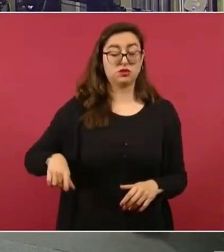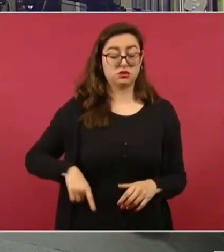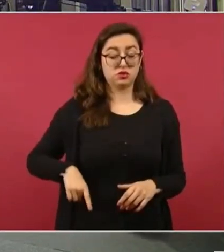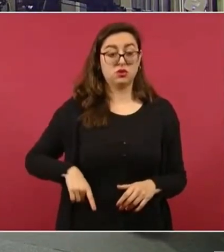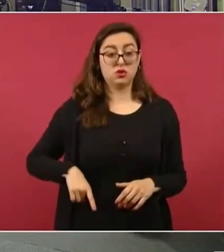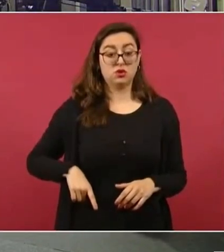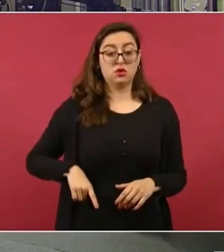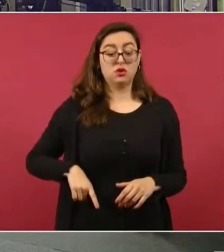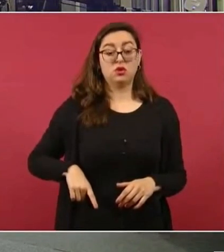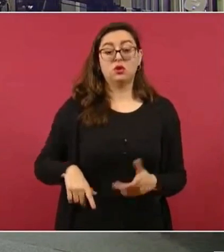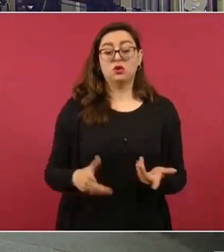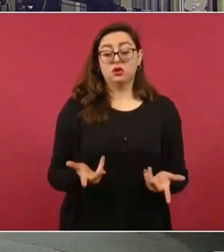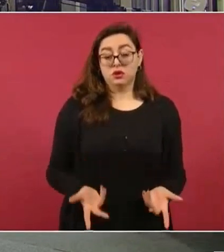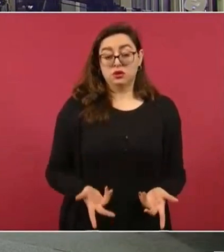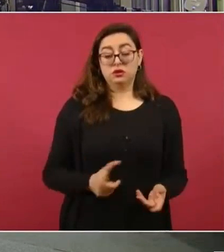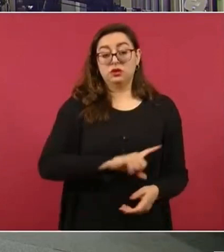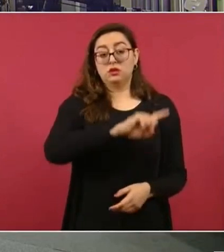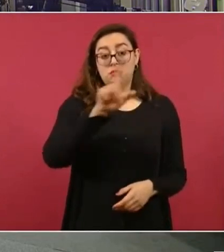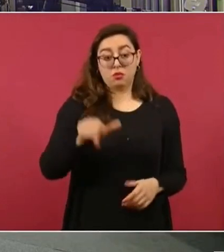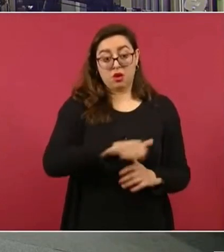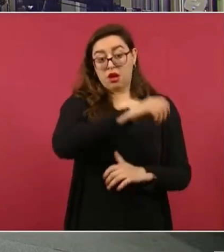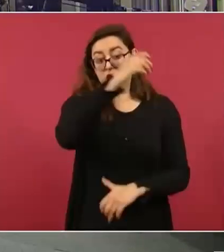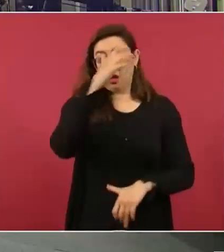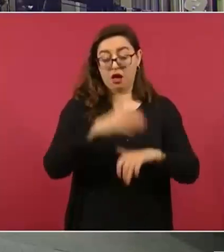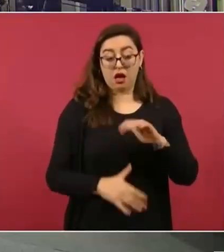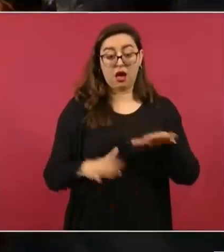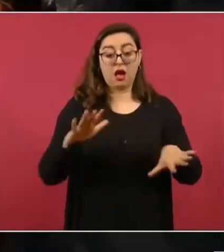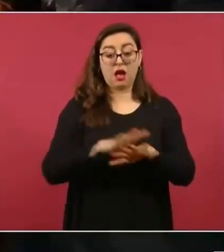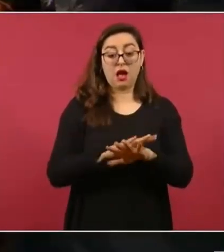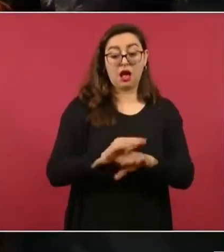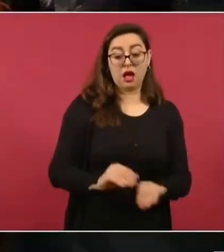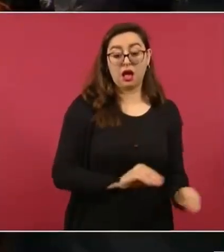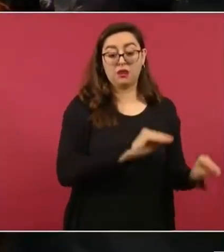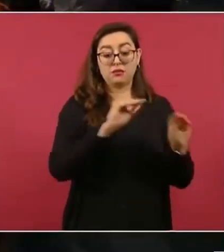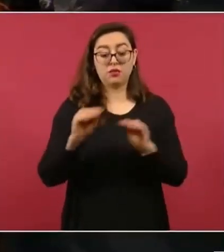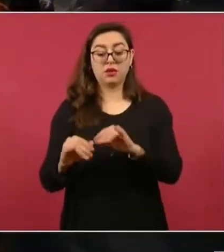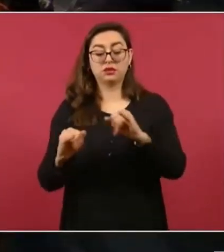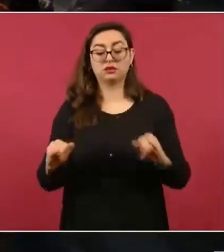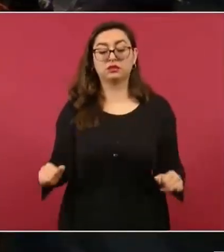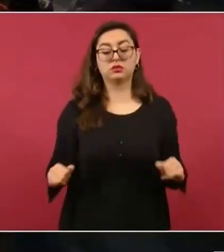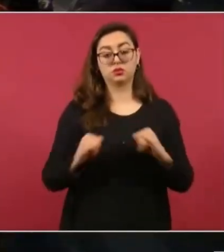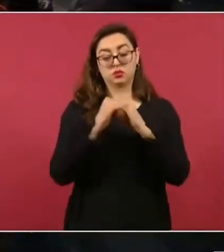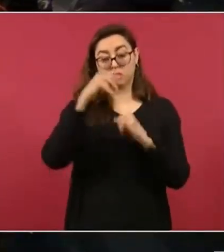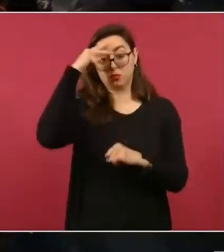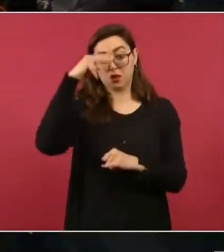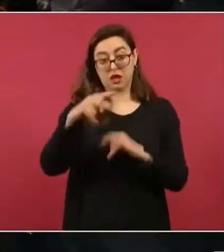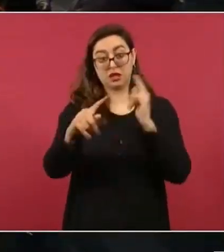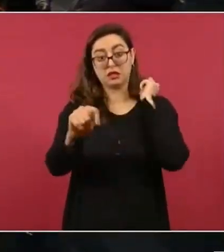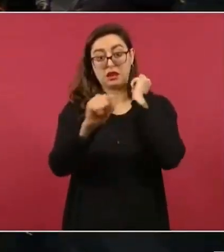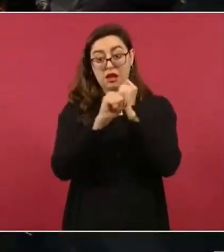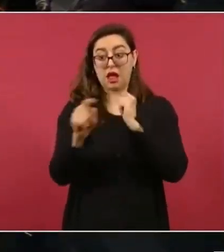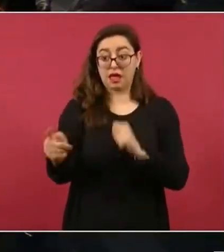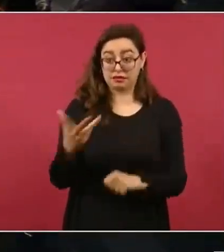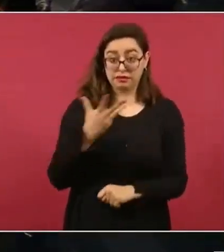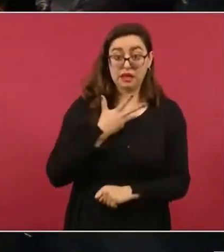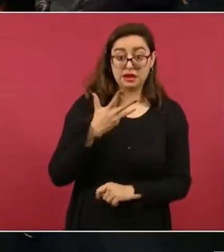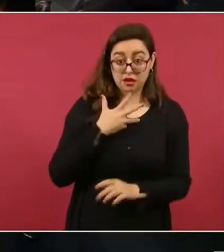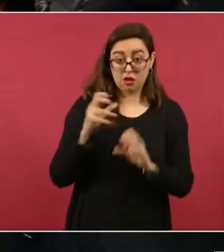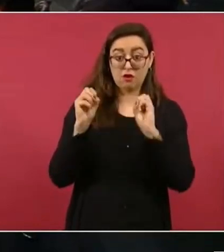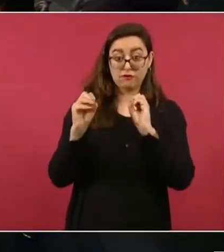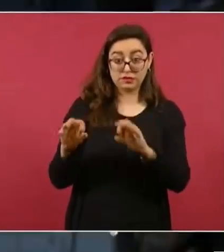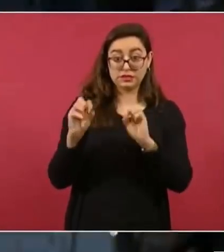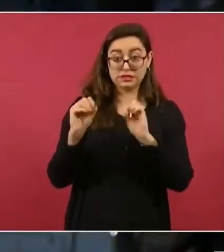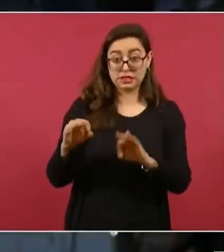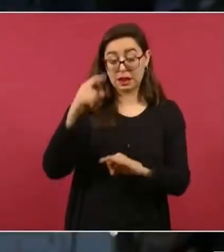Él se, cuando terminó de gobernador, se fue a las instalaciones del Instituto Mexicano del Transporte ahí en Querétaro, ahí le dieron unas oficinas para que él iniciara ese